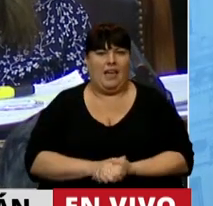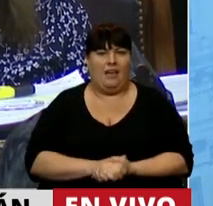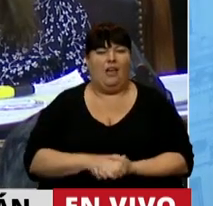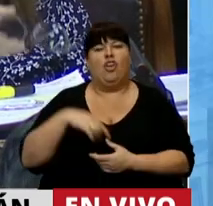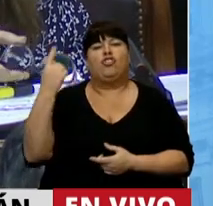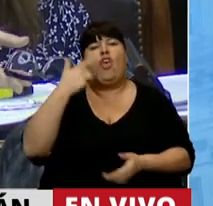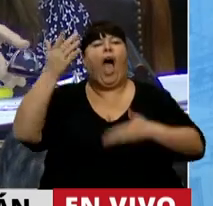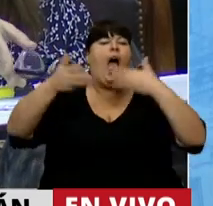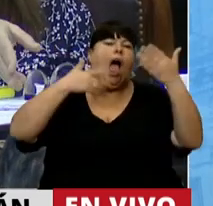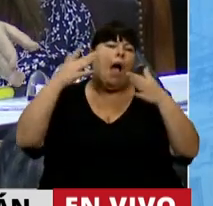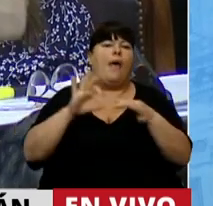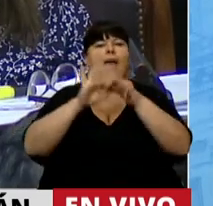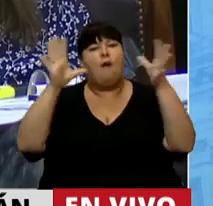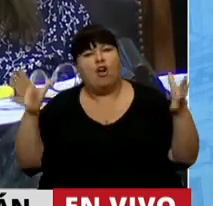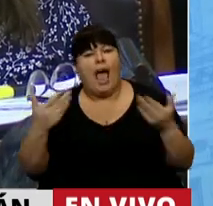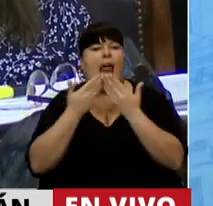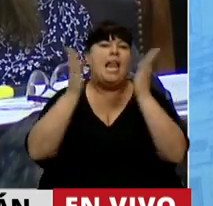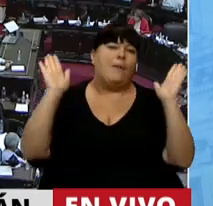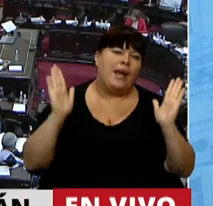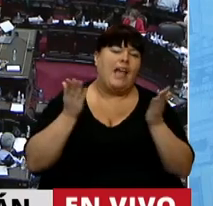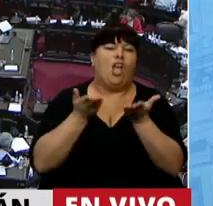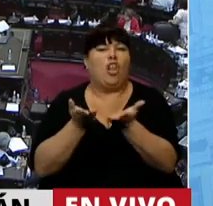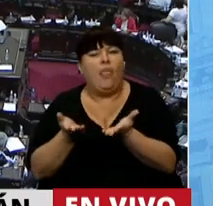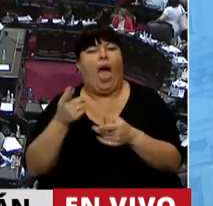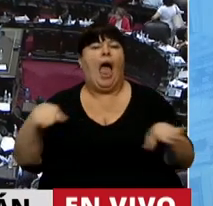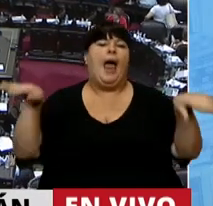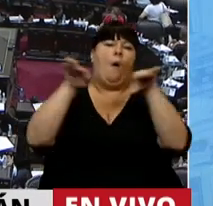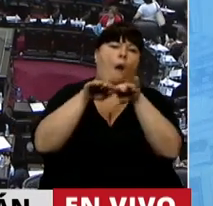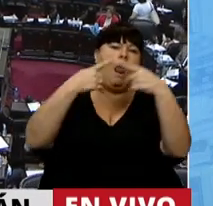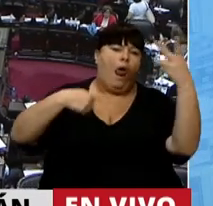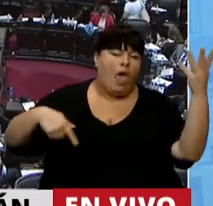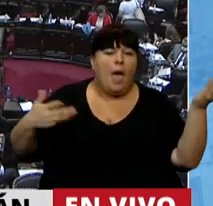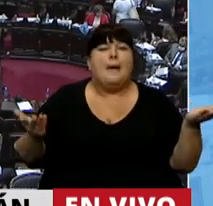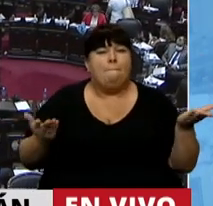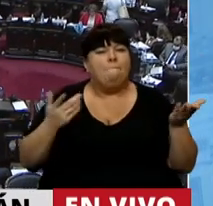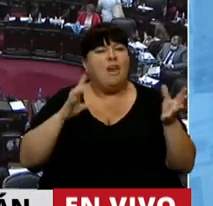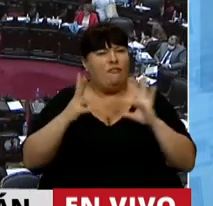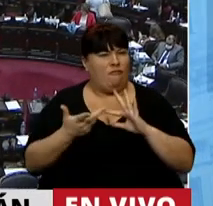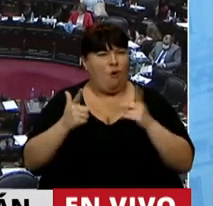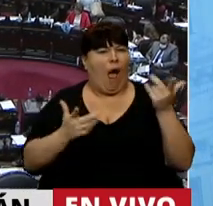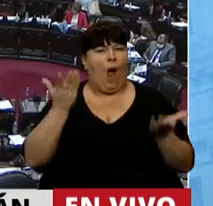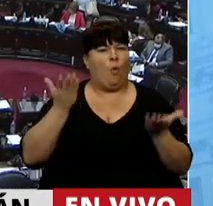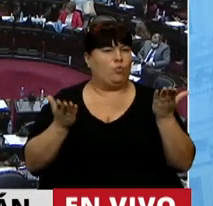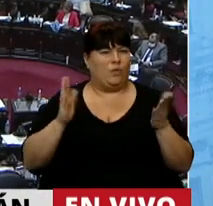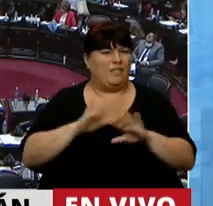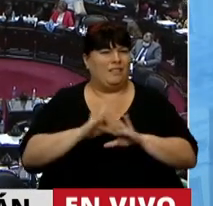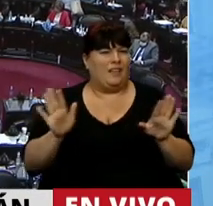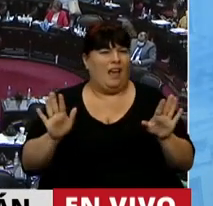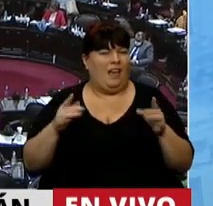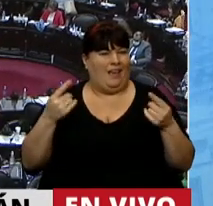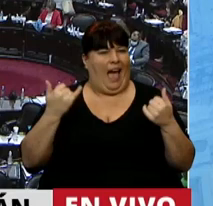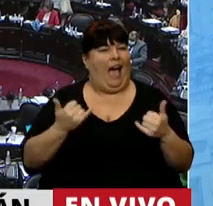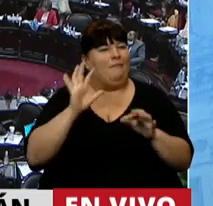Nos llenamos la boca hablando de democracia, de libertad, de solidaridad, de igualdad. Pero hay una actitud injusta y absolutamente